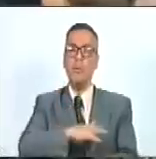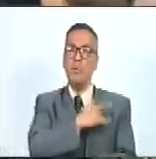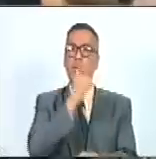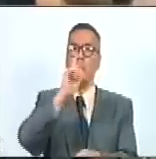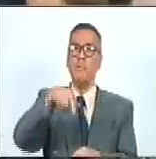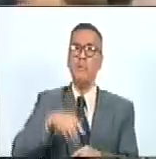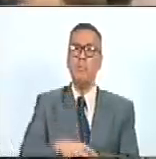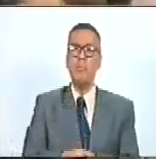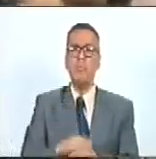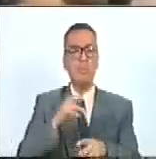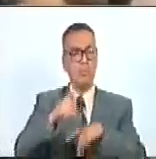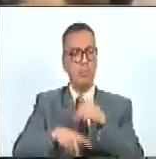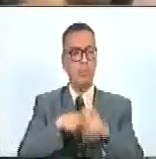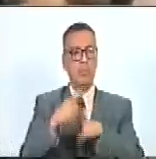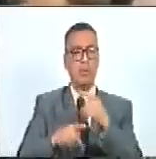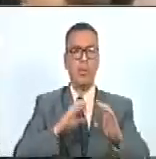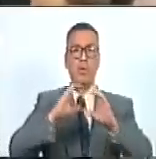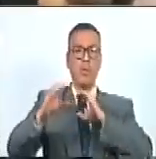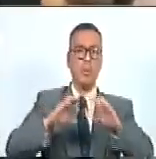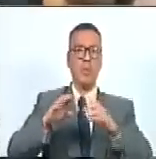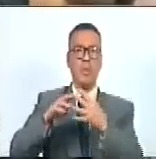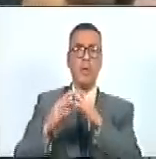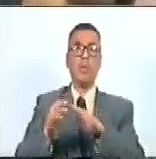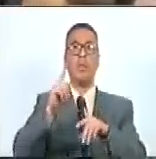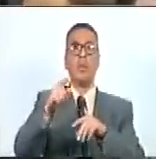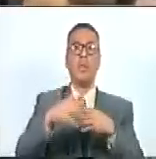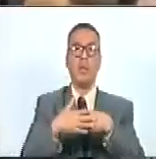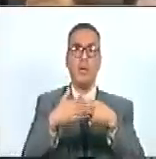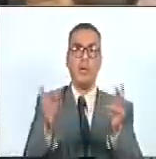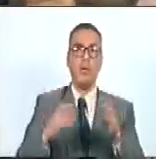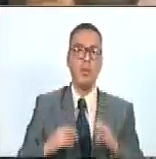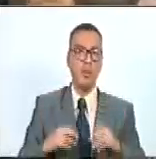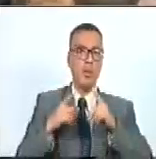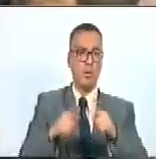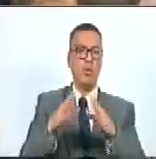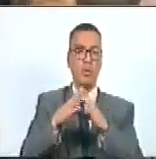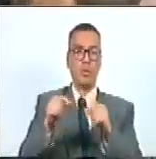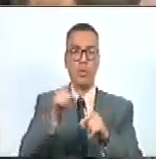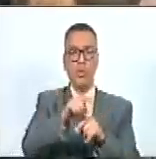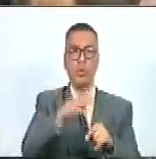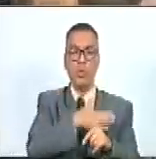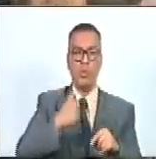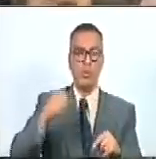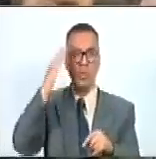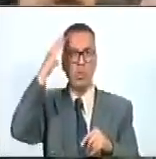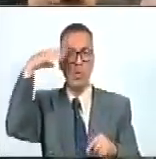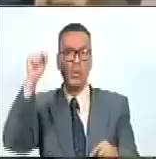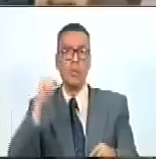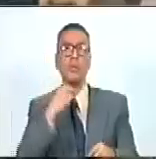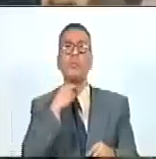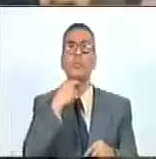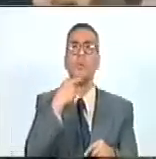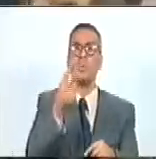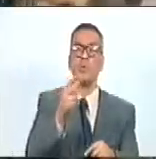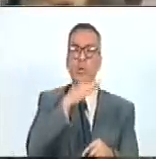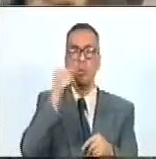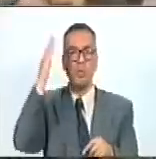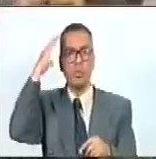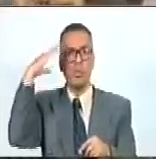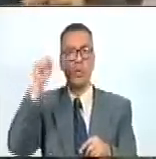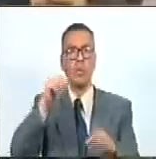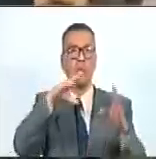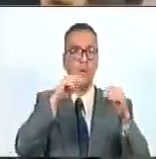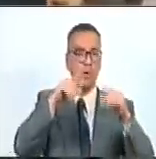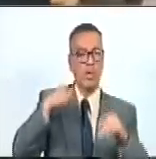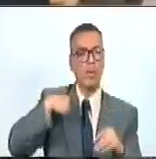en el desarrollo de medios comunitarios alternativos, que han abierto la puerta para que todo el que tenga el sueño de locutar, que todo el que tenga el sueño de